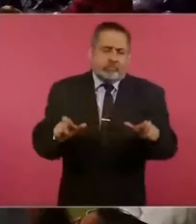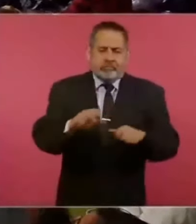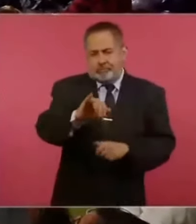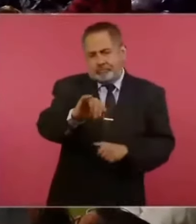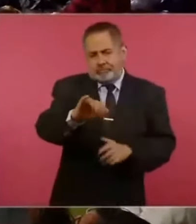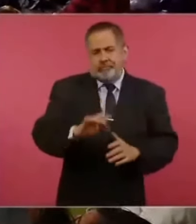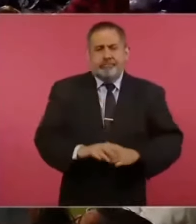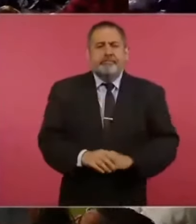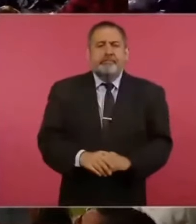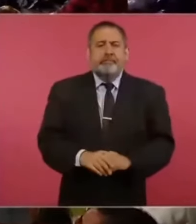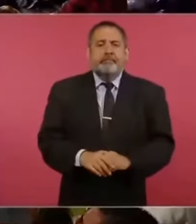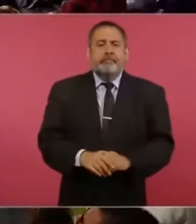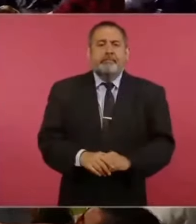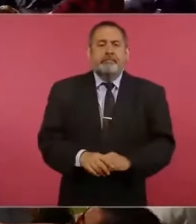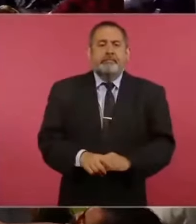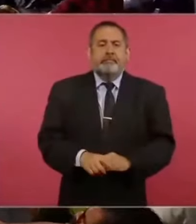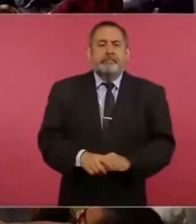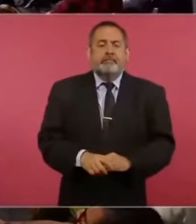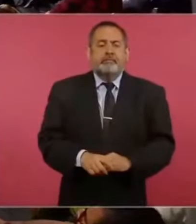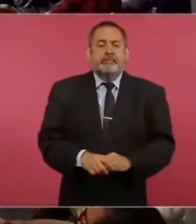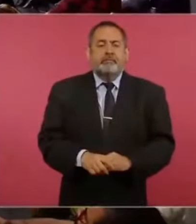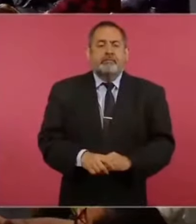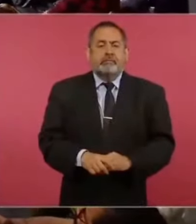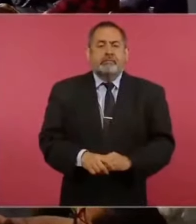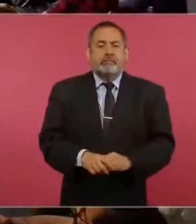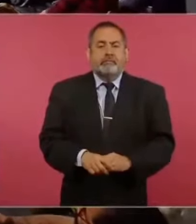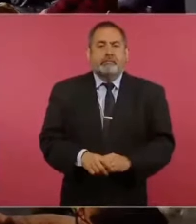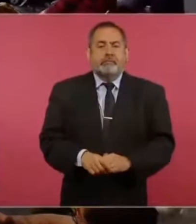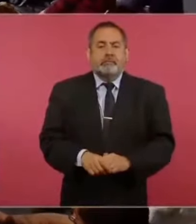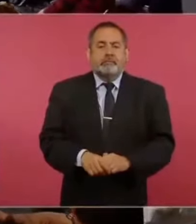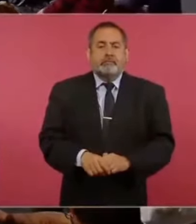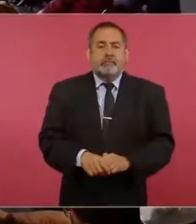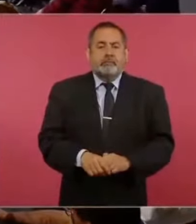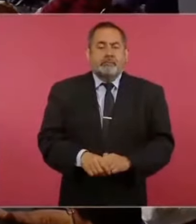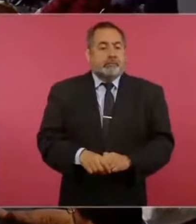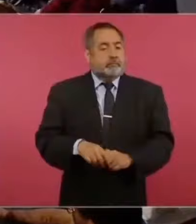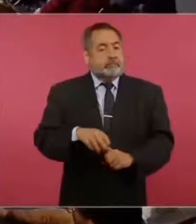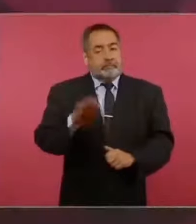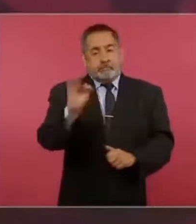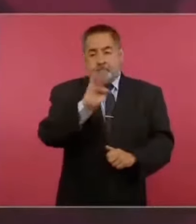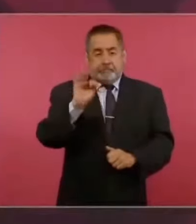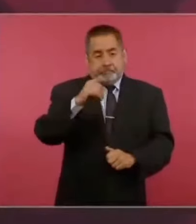Si lo deciden